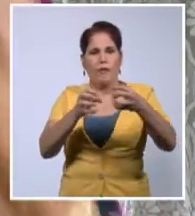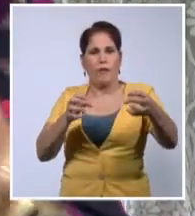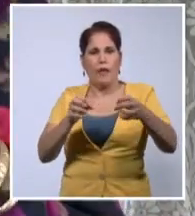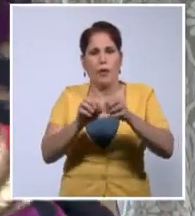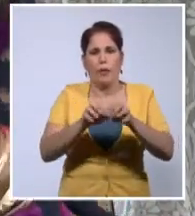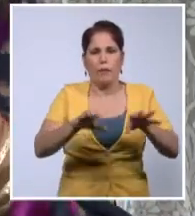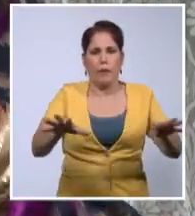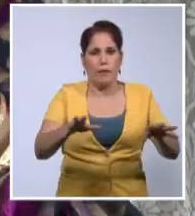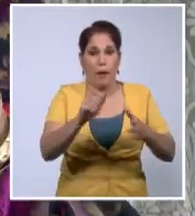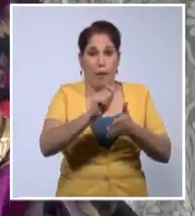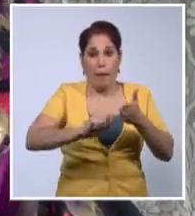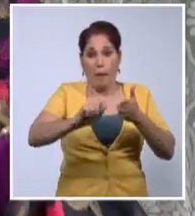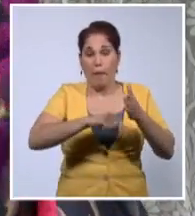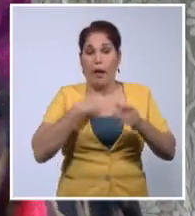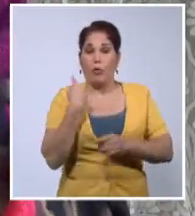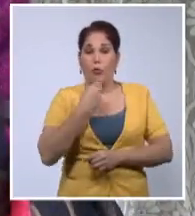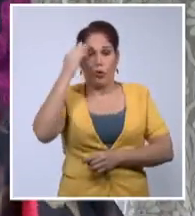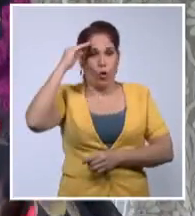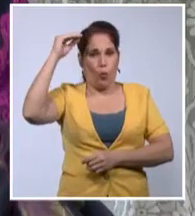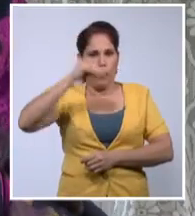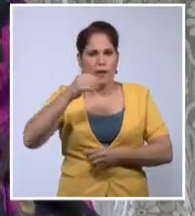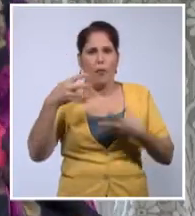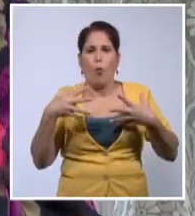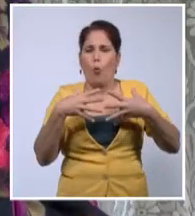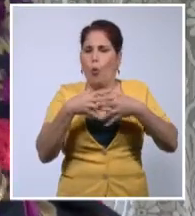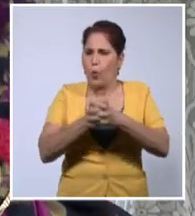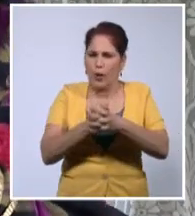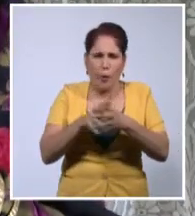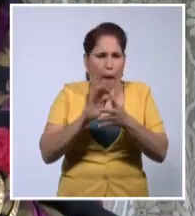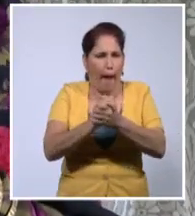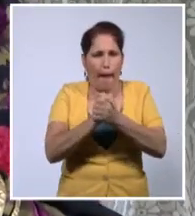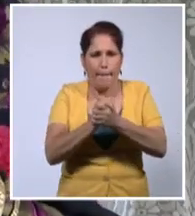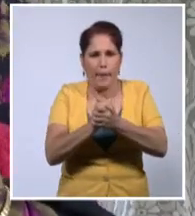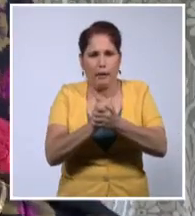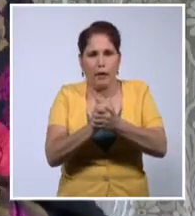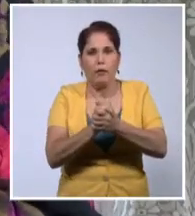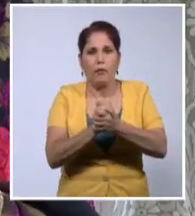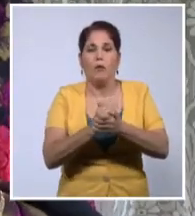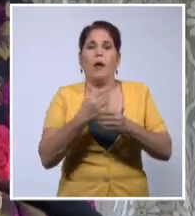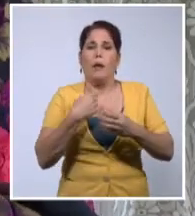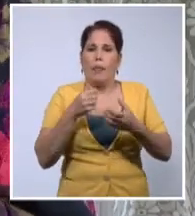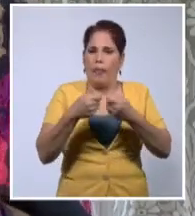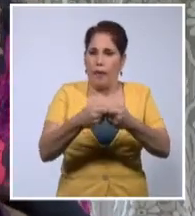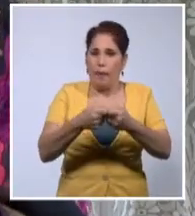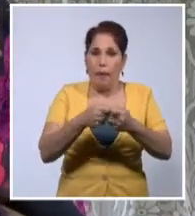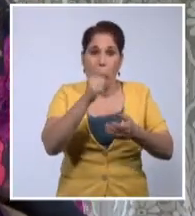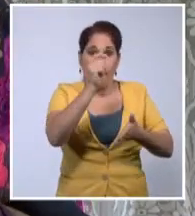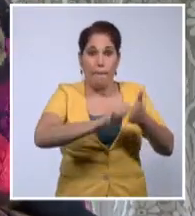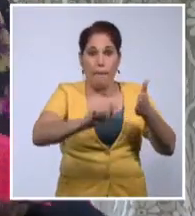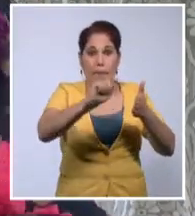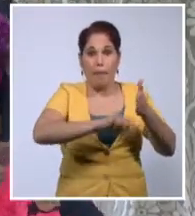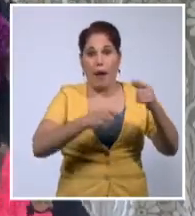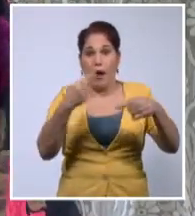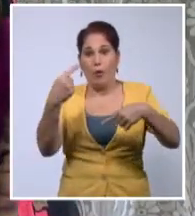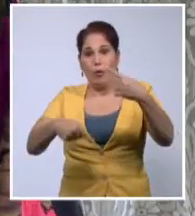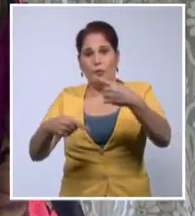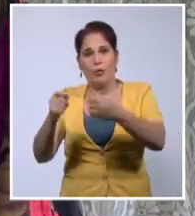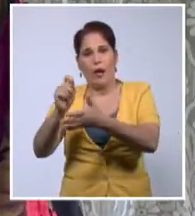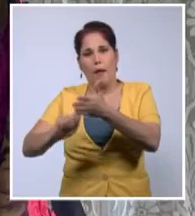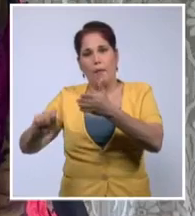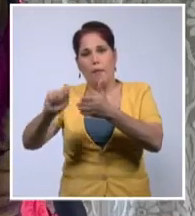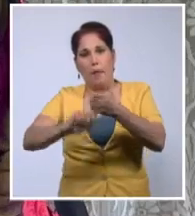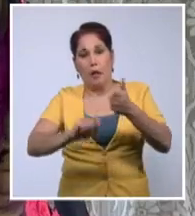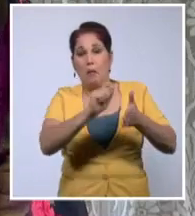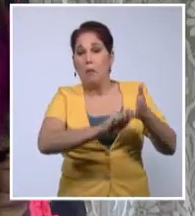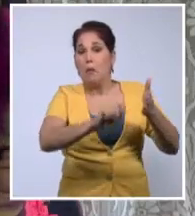y a un plan obedecemos nosotros, unirnos, apretarnos, enseñarnos, plan contra plan. No hay otra